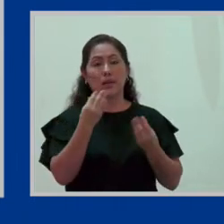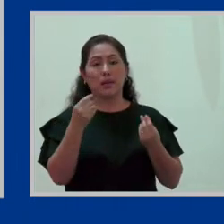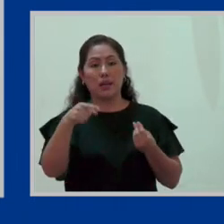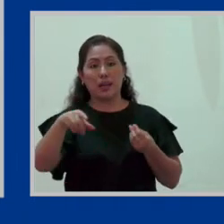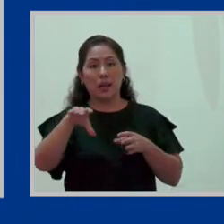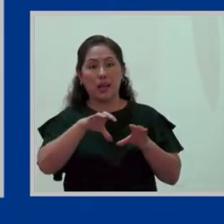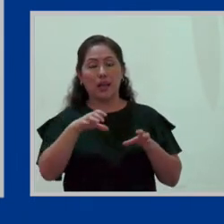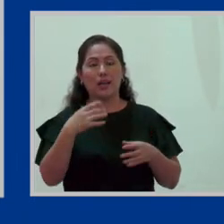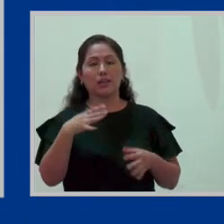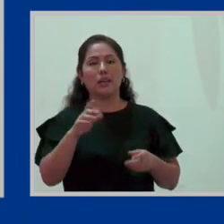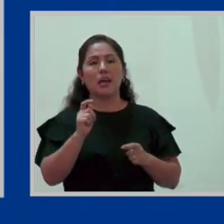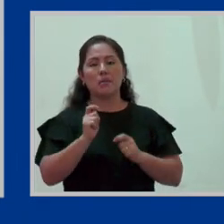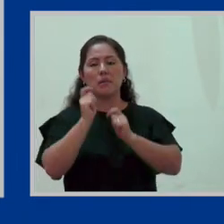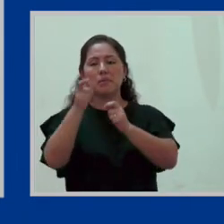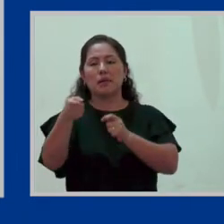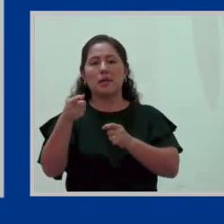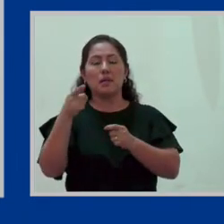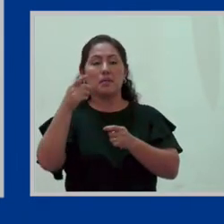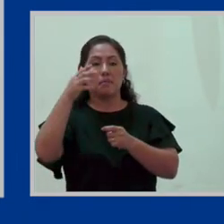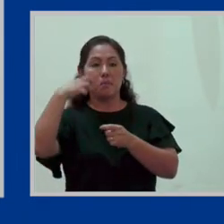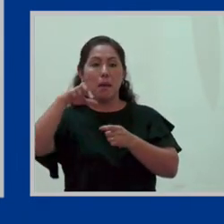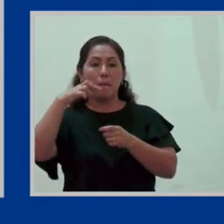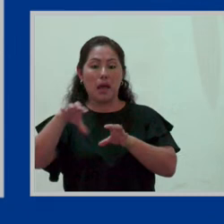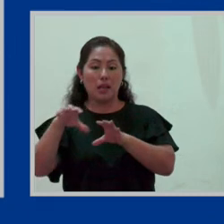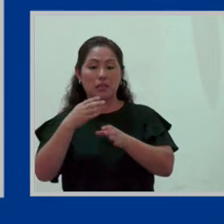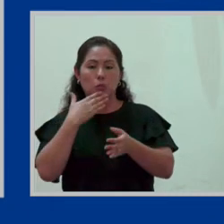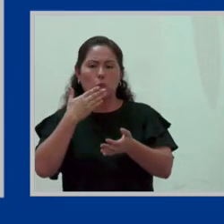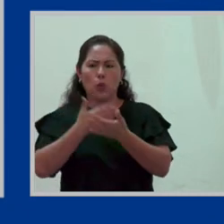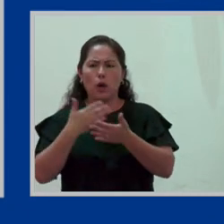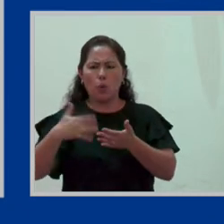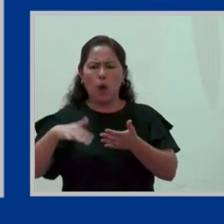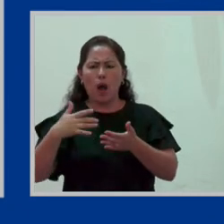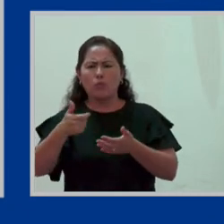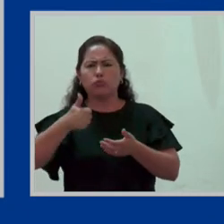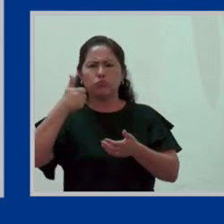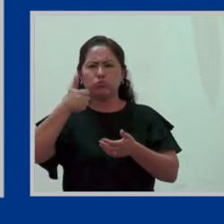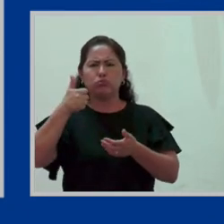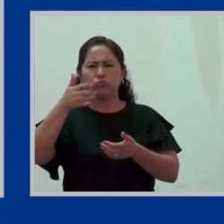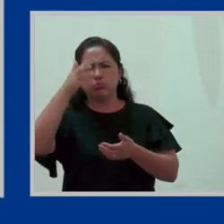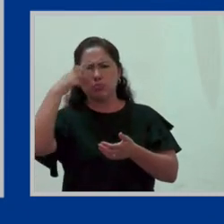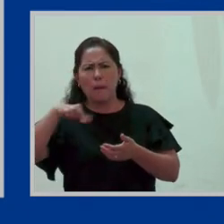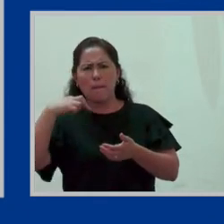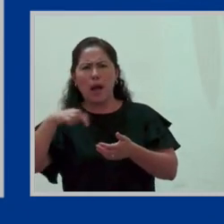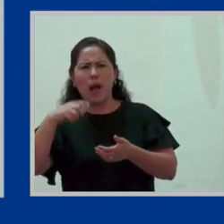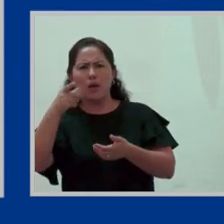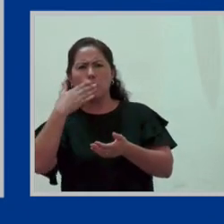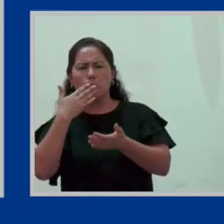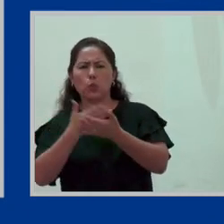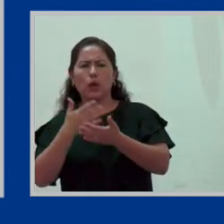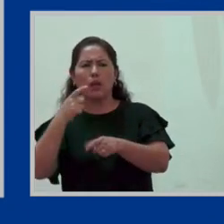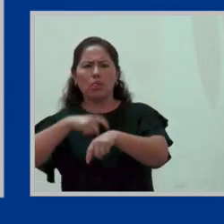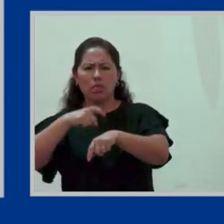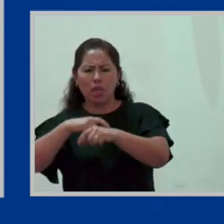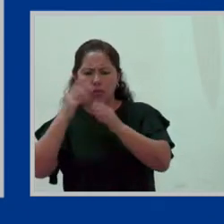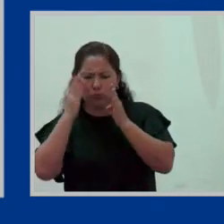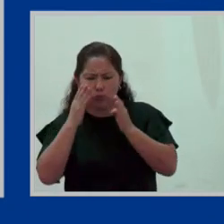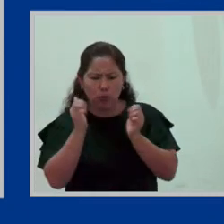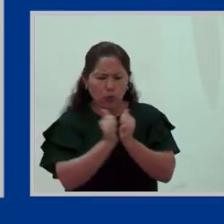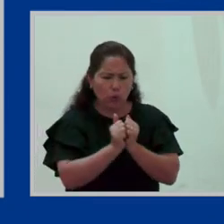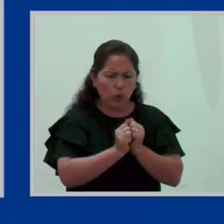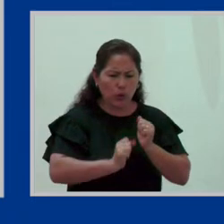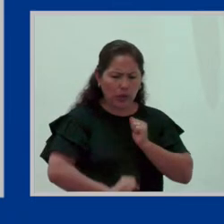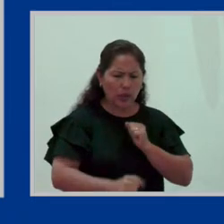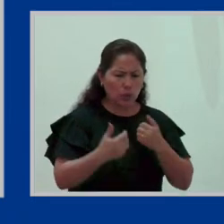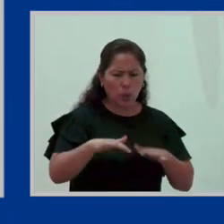va a ser ya premiada. Ya es como, wow, qué genial que el papá esté pasando tiempo con el